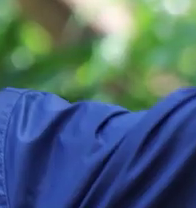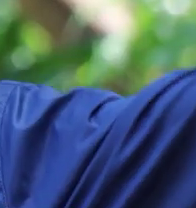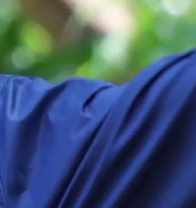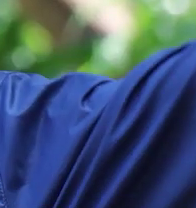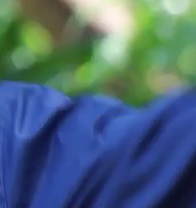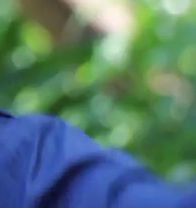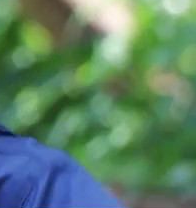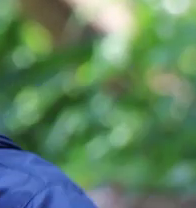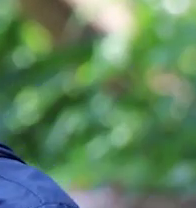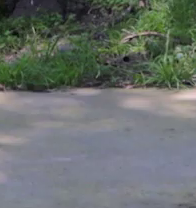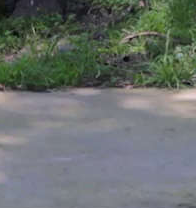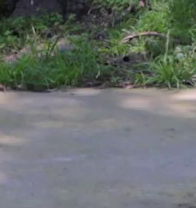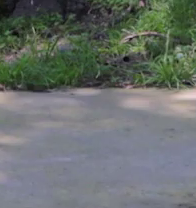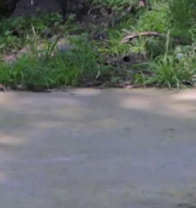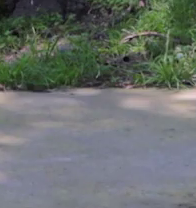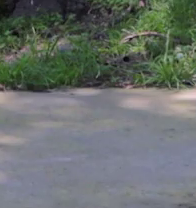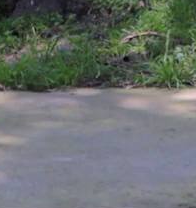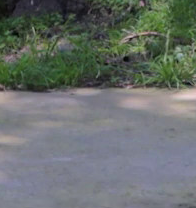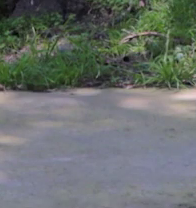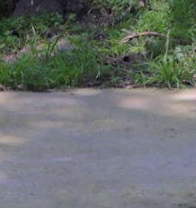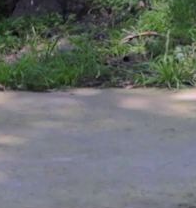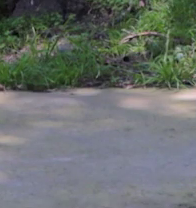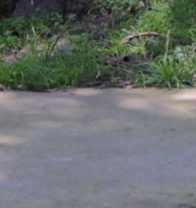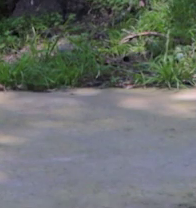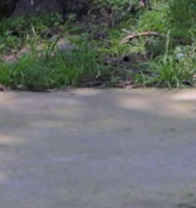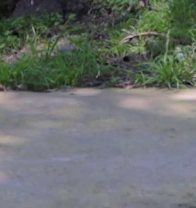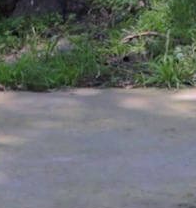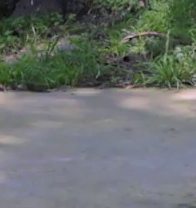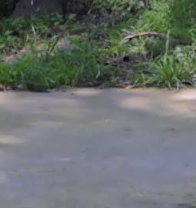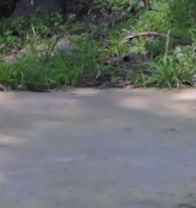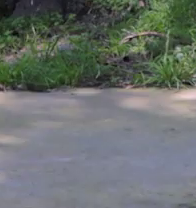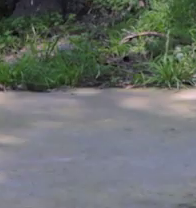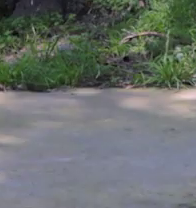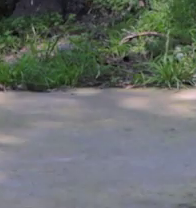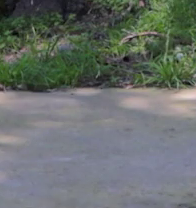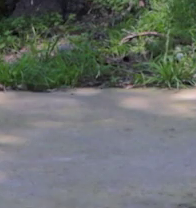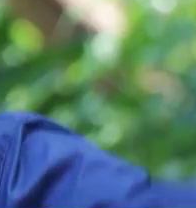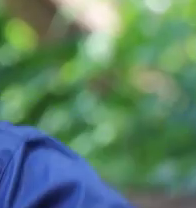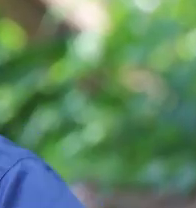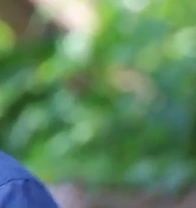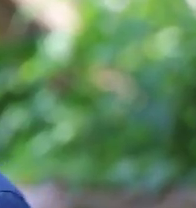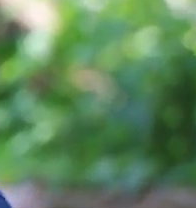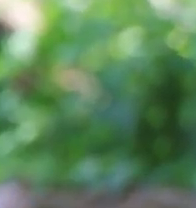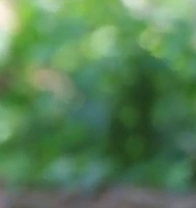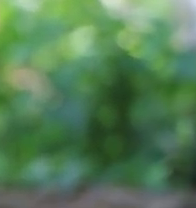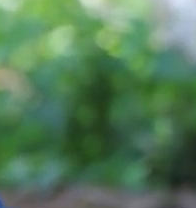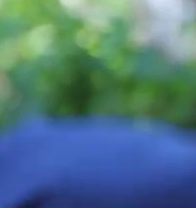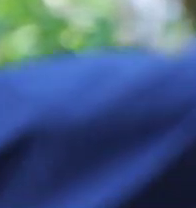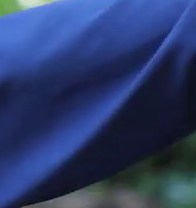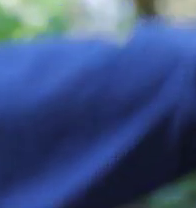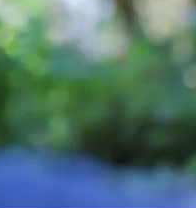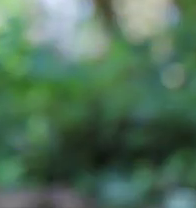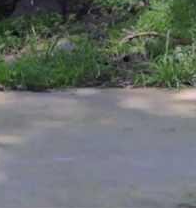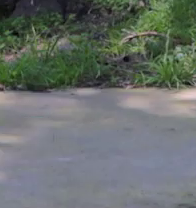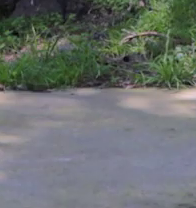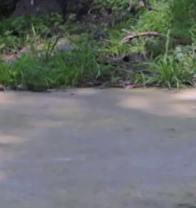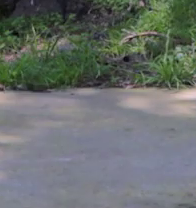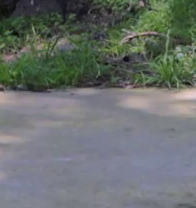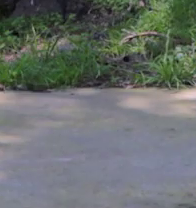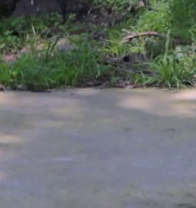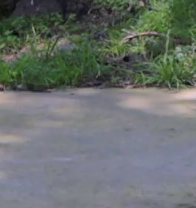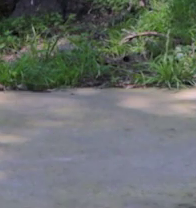lateralmente. Muy bien, a la altura de los hombros. Bien, exactamente ahí, está bien hecho. Jair,